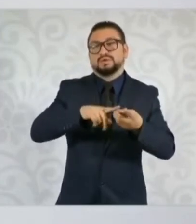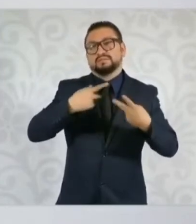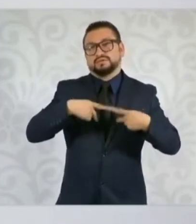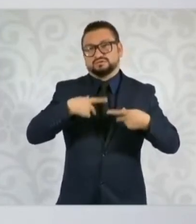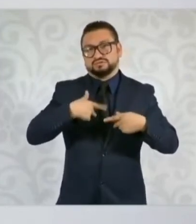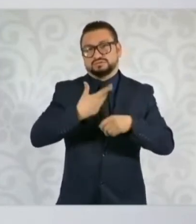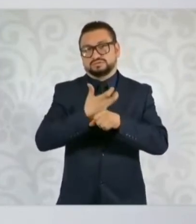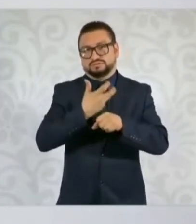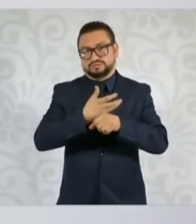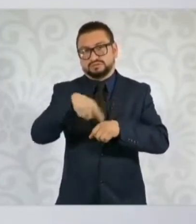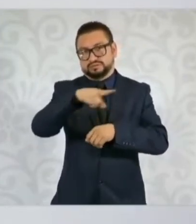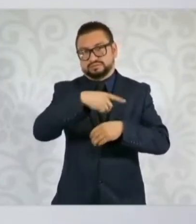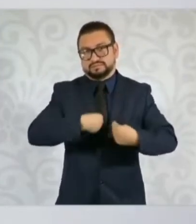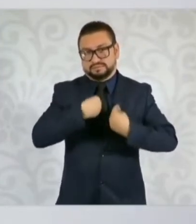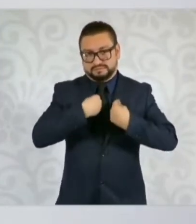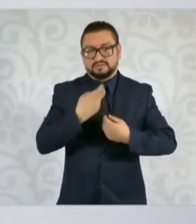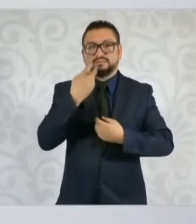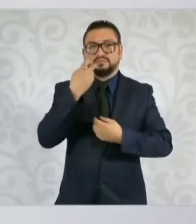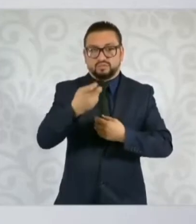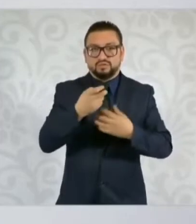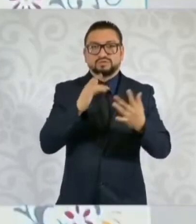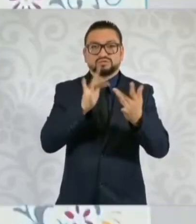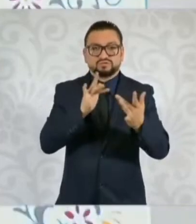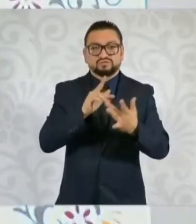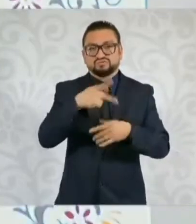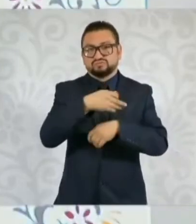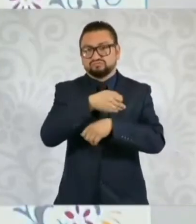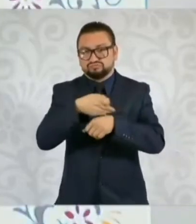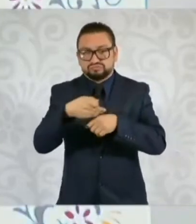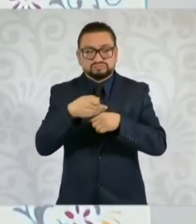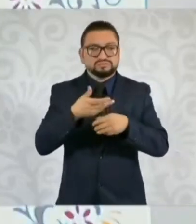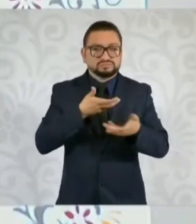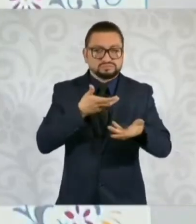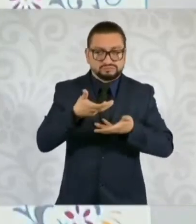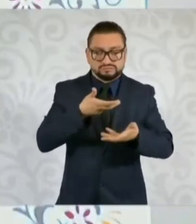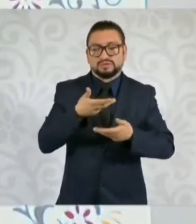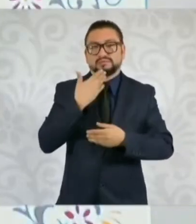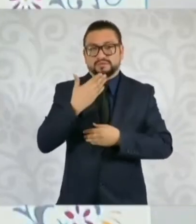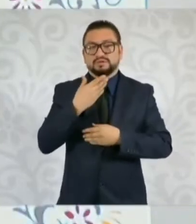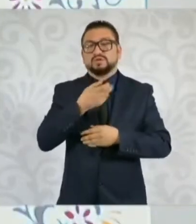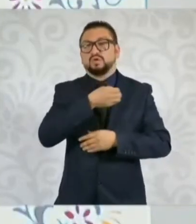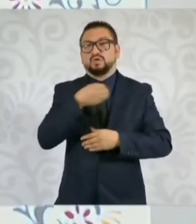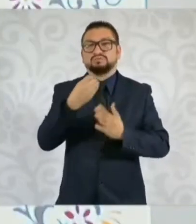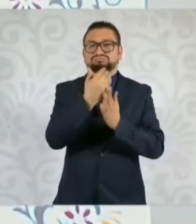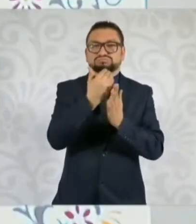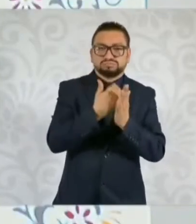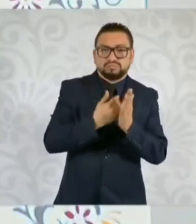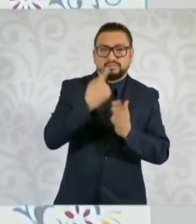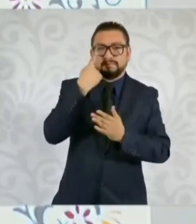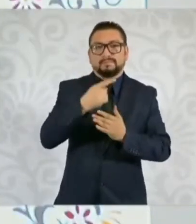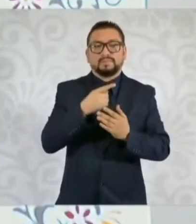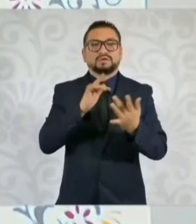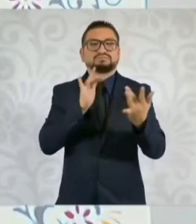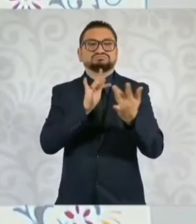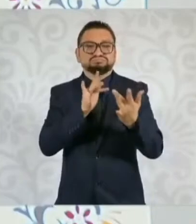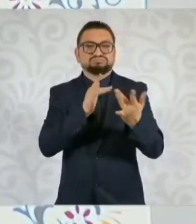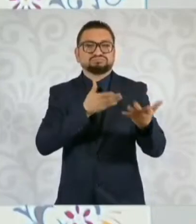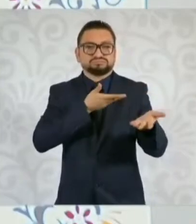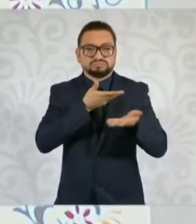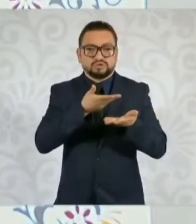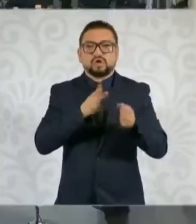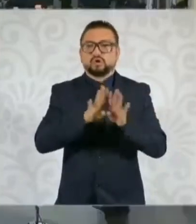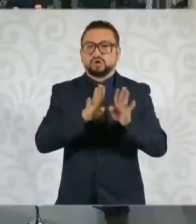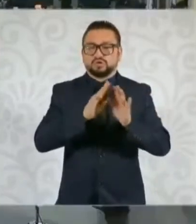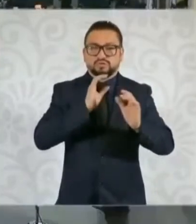Entonces, estamos en contacto con las familias. También hay un protocolo para interactuar con ellas. Primero